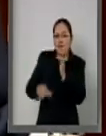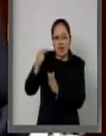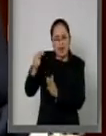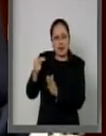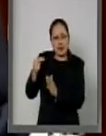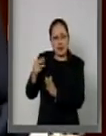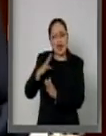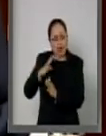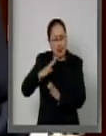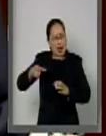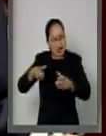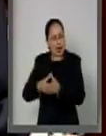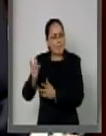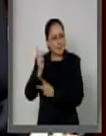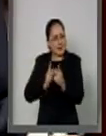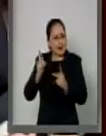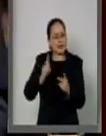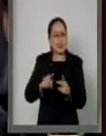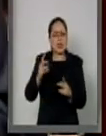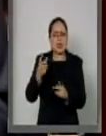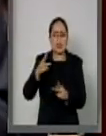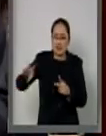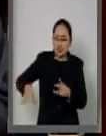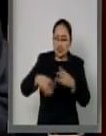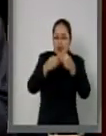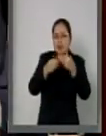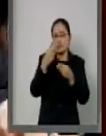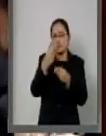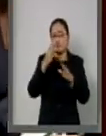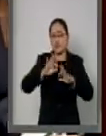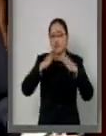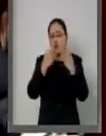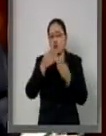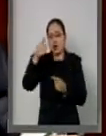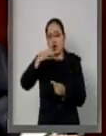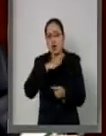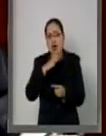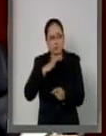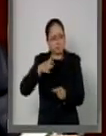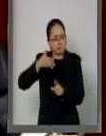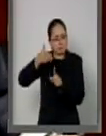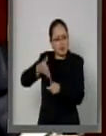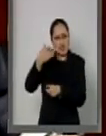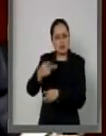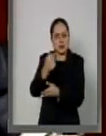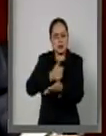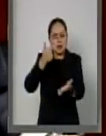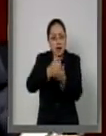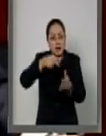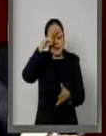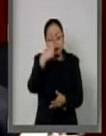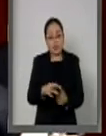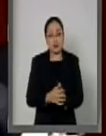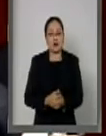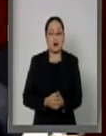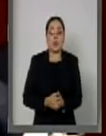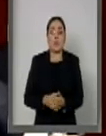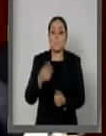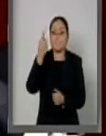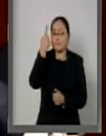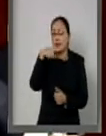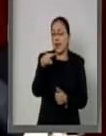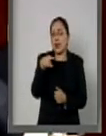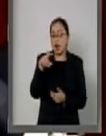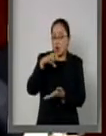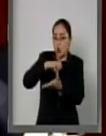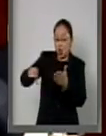quirografarios, con tres mecanismos adicionales de especial pertinencia en la Ciudad de México. Un fondo de adquisición